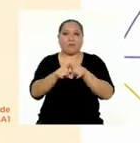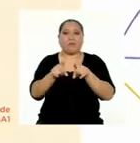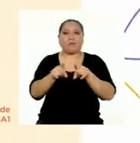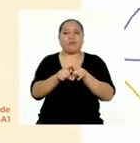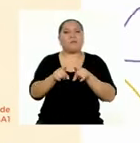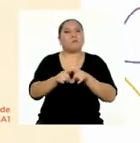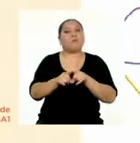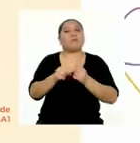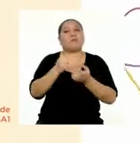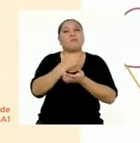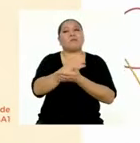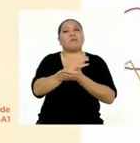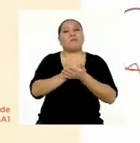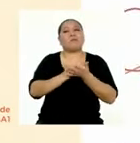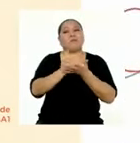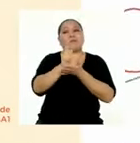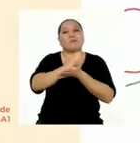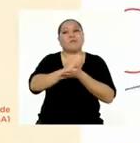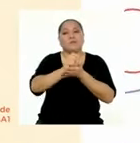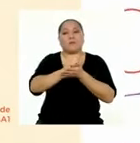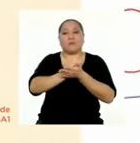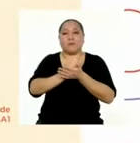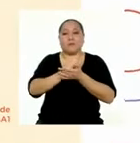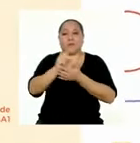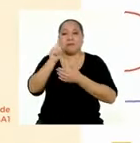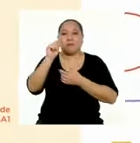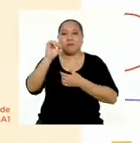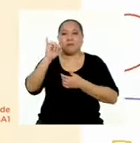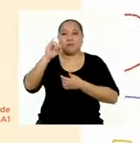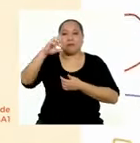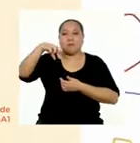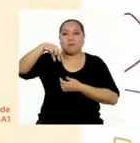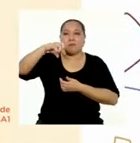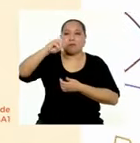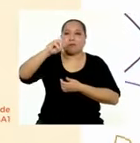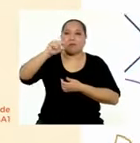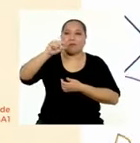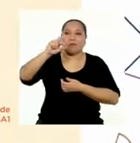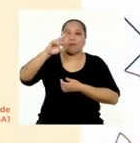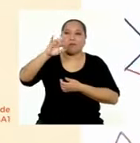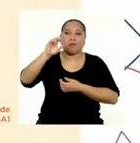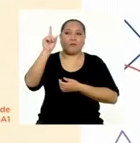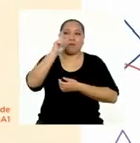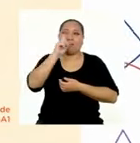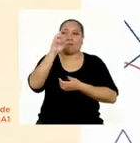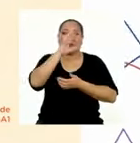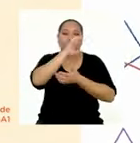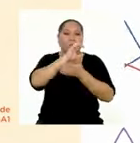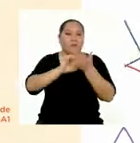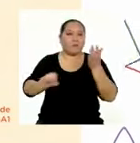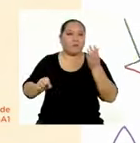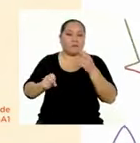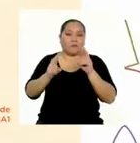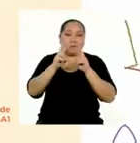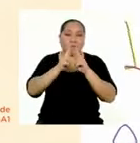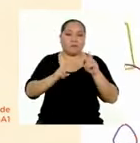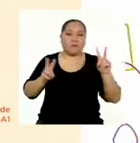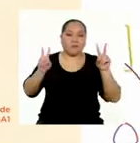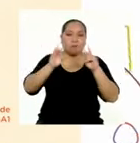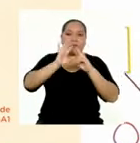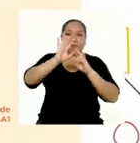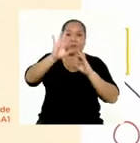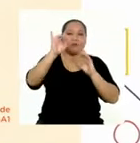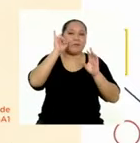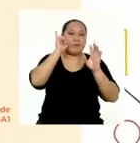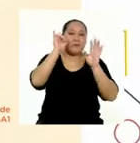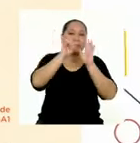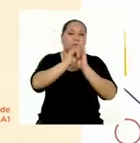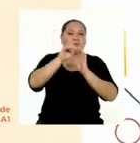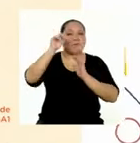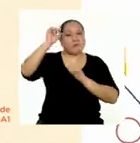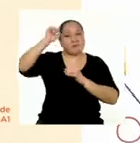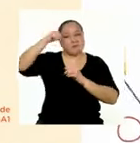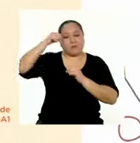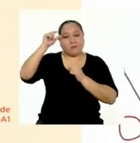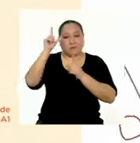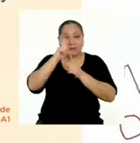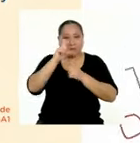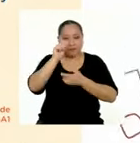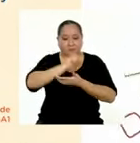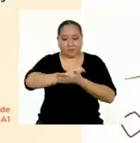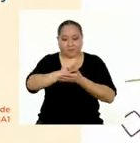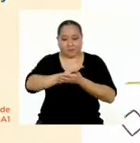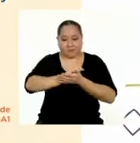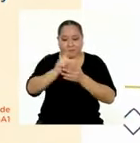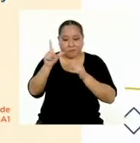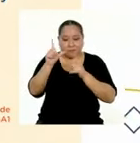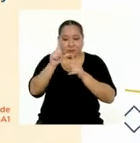utilizando. La tipografía nunca debería restar valor a tus imágenes. Ten en cuenta que el tamaño de tu fuente deberá